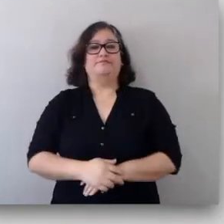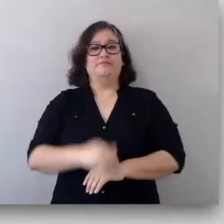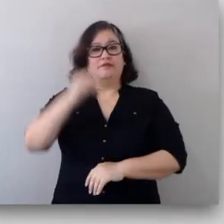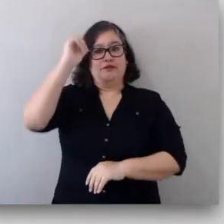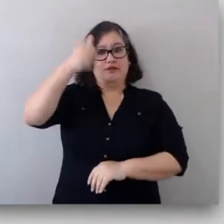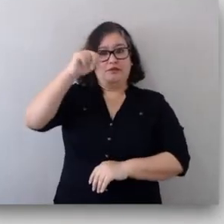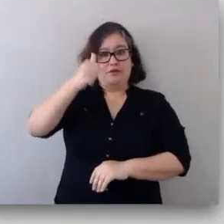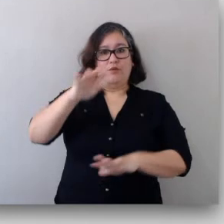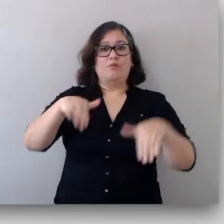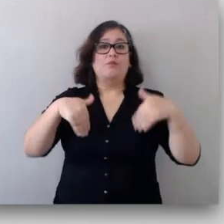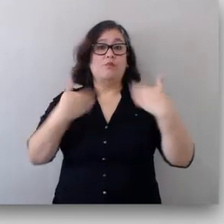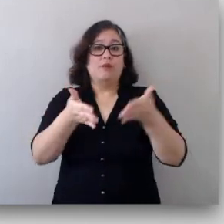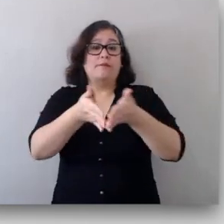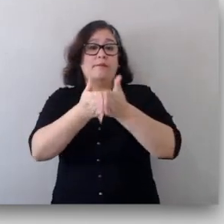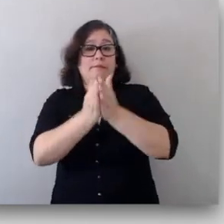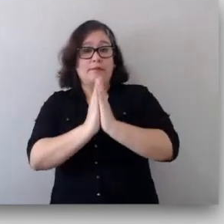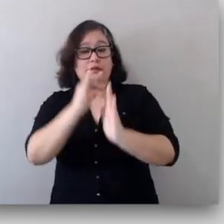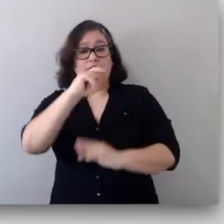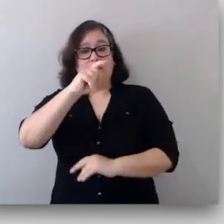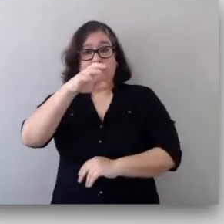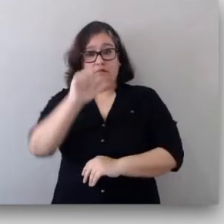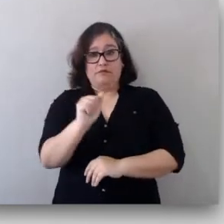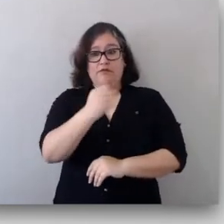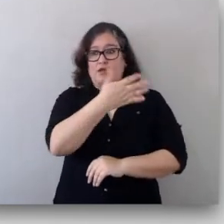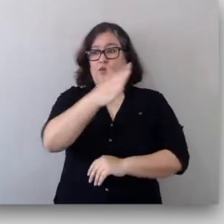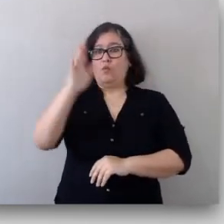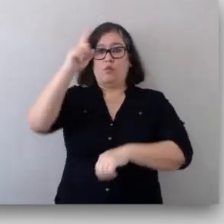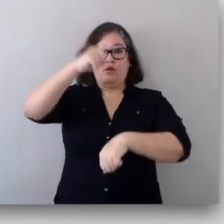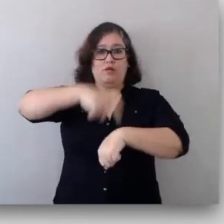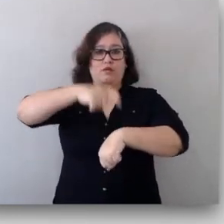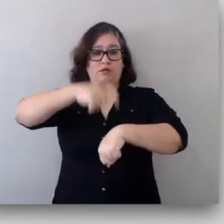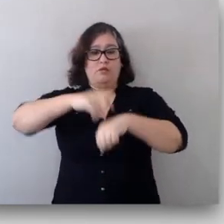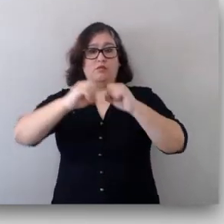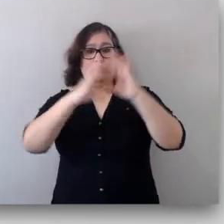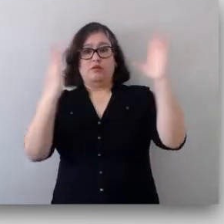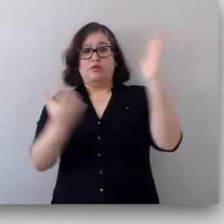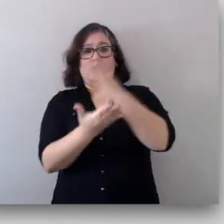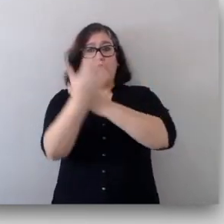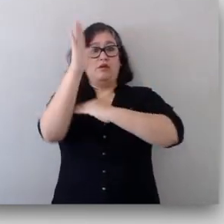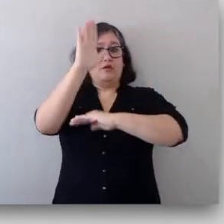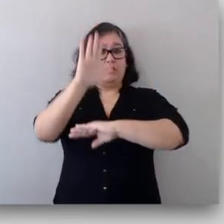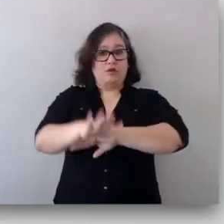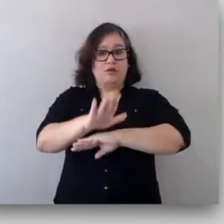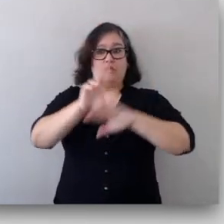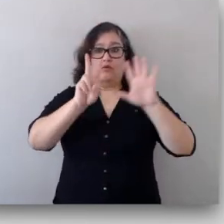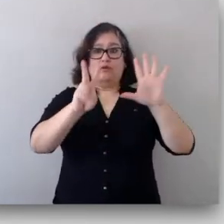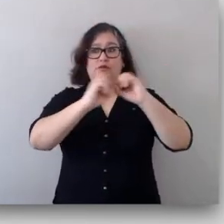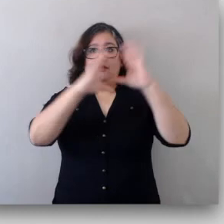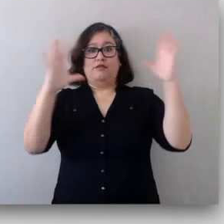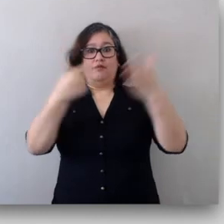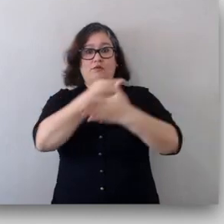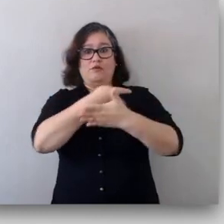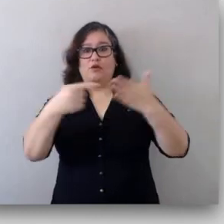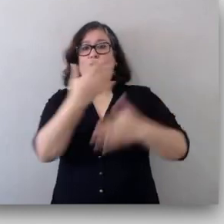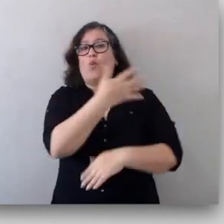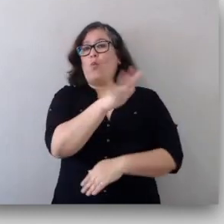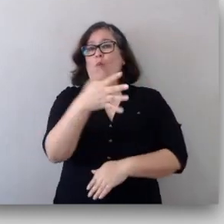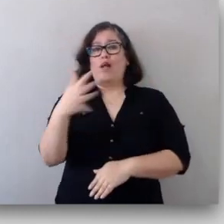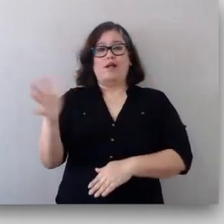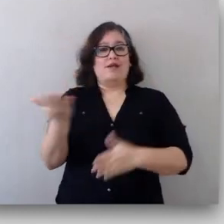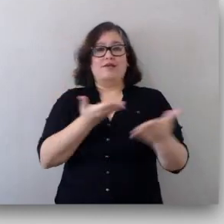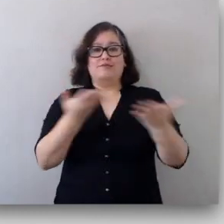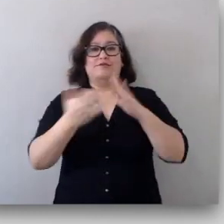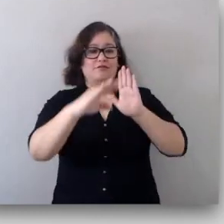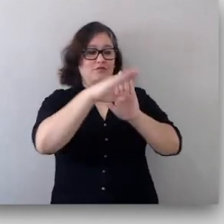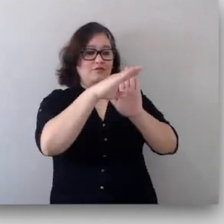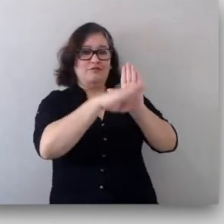Recuerda, podrás reservar tu cita a cualquier hora del día, los 7 días de la semana y en cualquiera de nuestros servicios